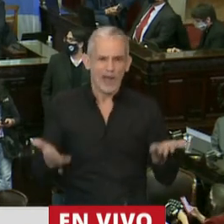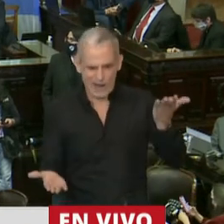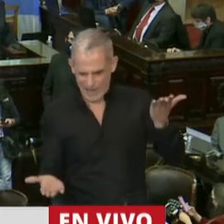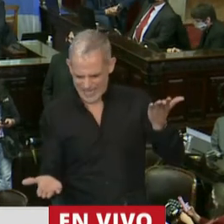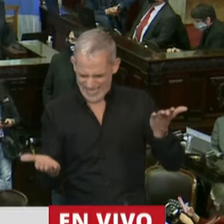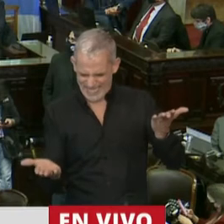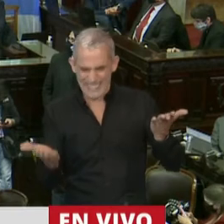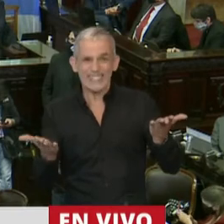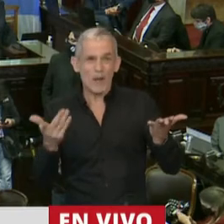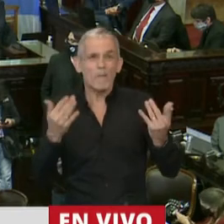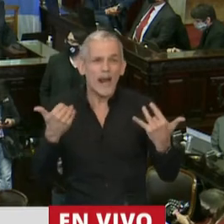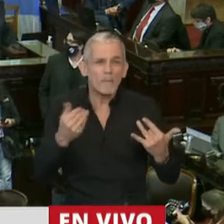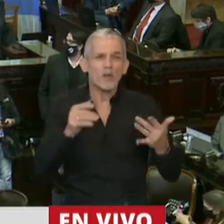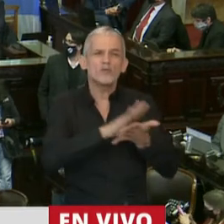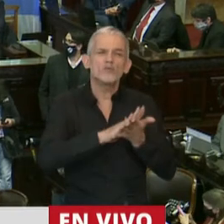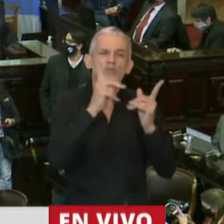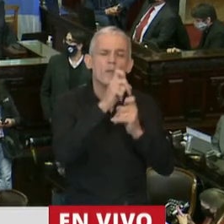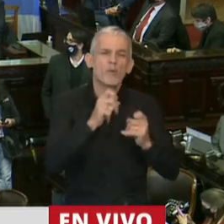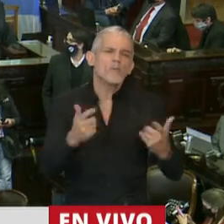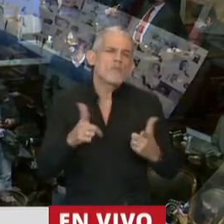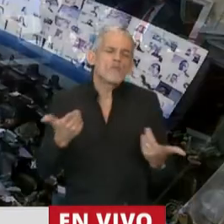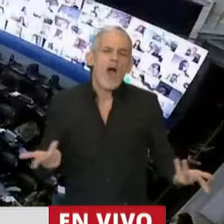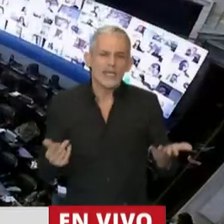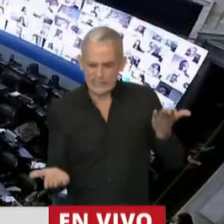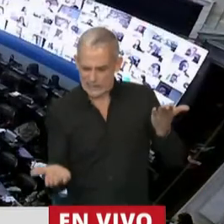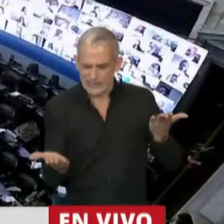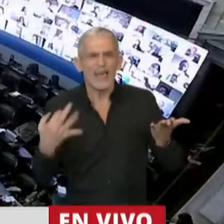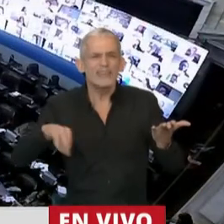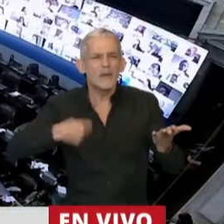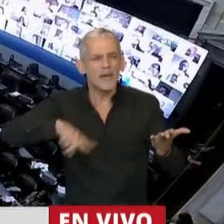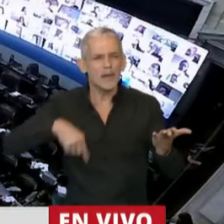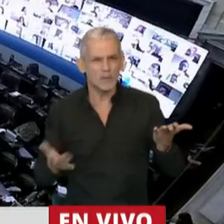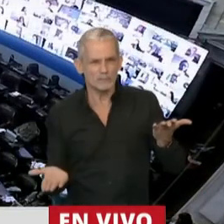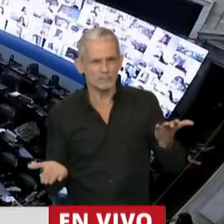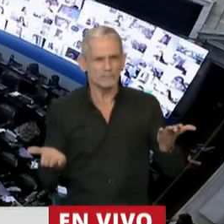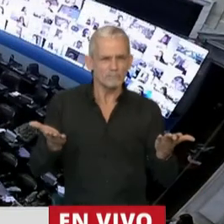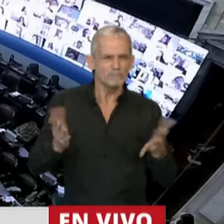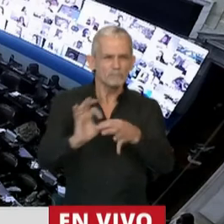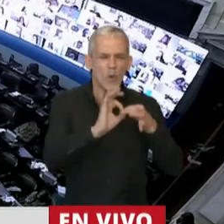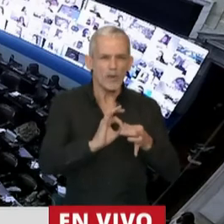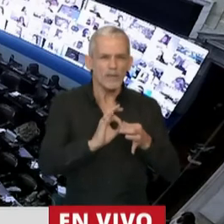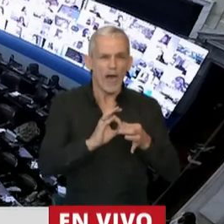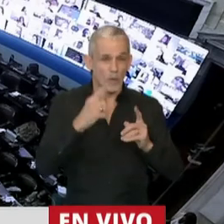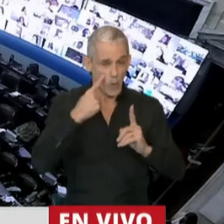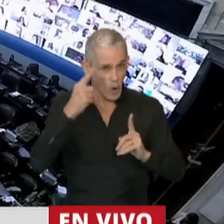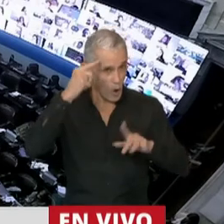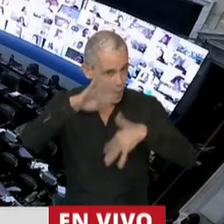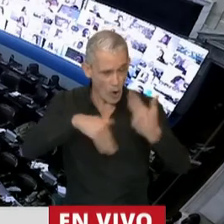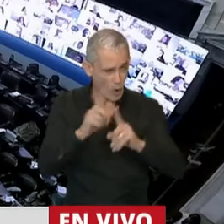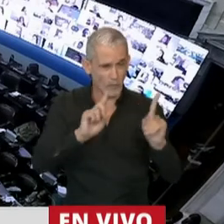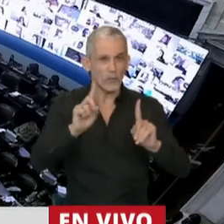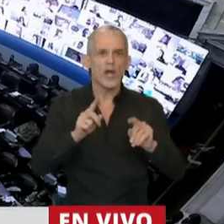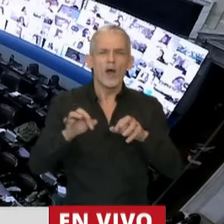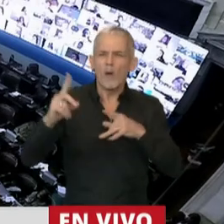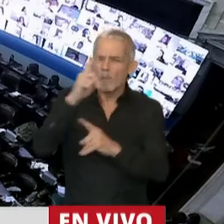político e institucional que la profundidad de la crisis nos exige. Que nadie se confunda. Cuando las